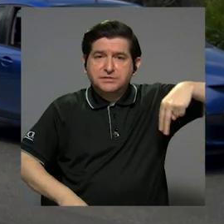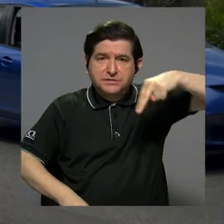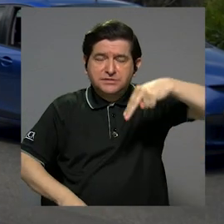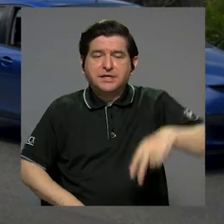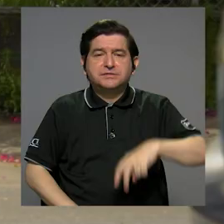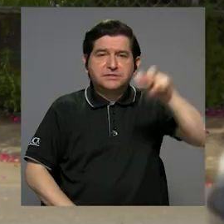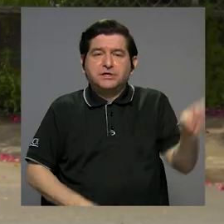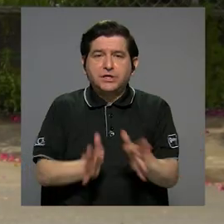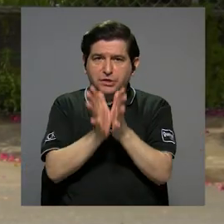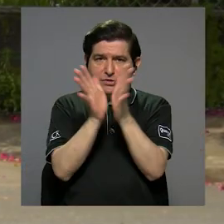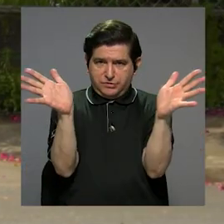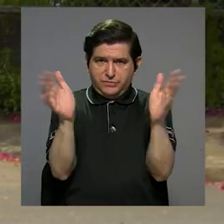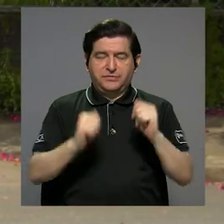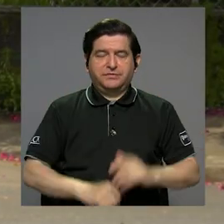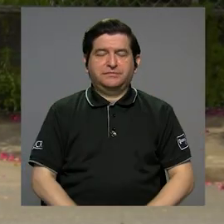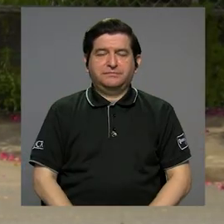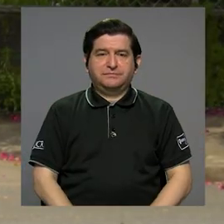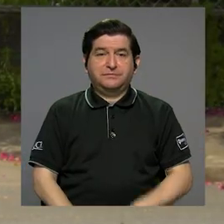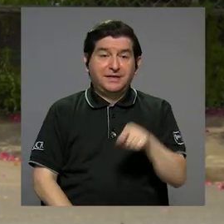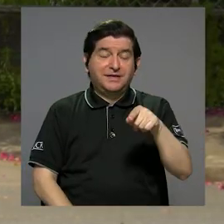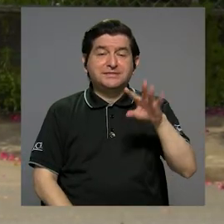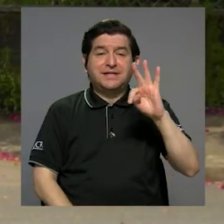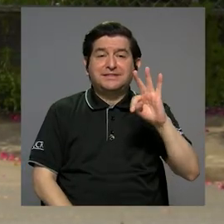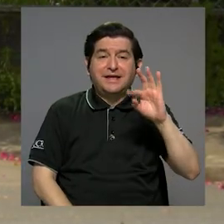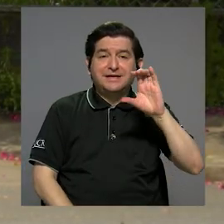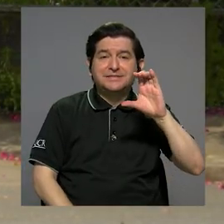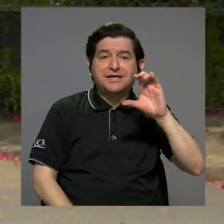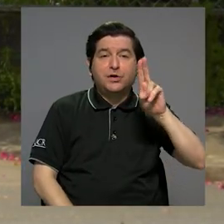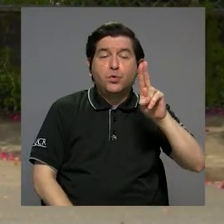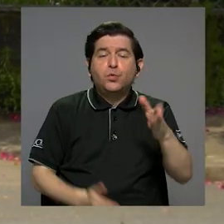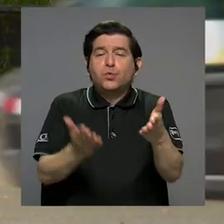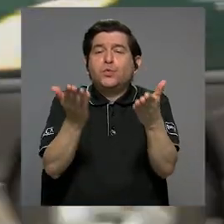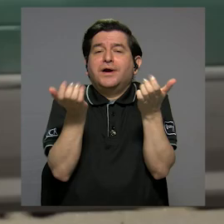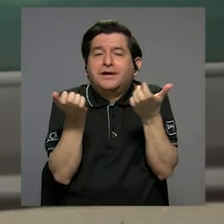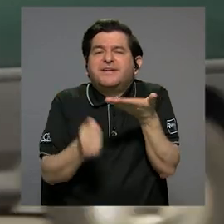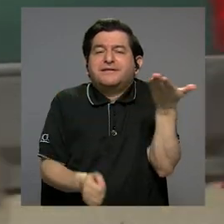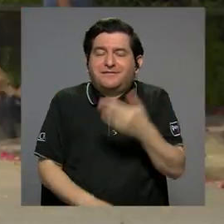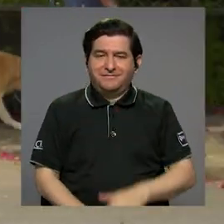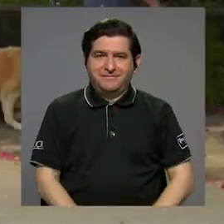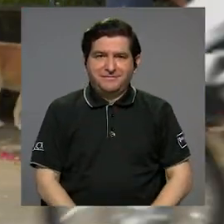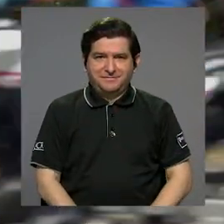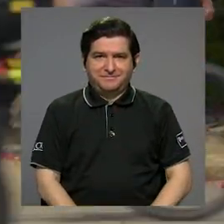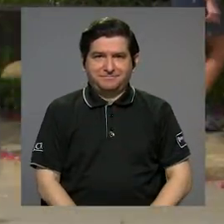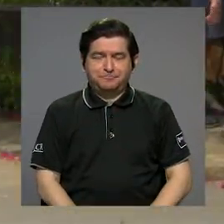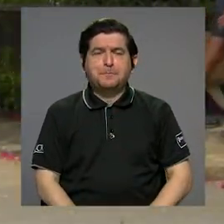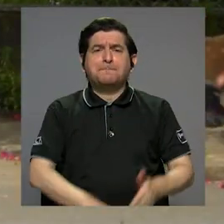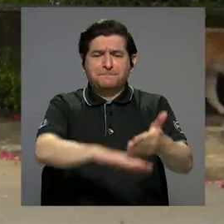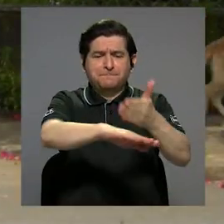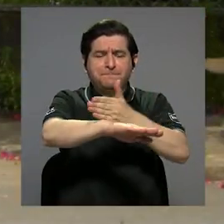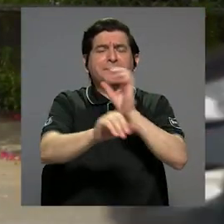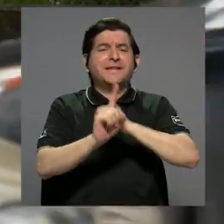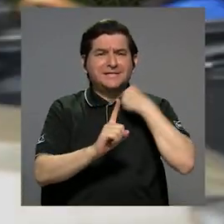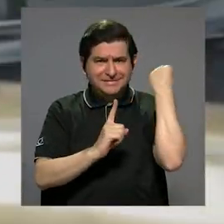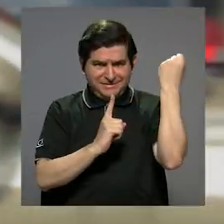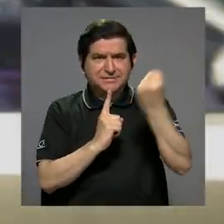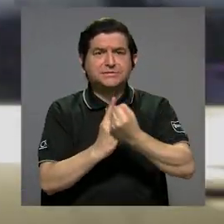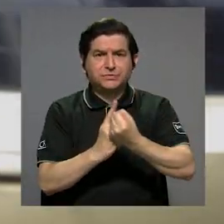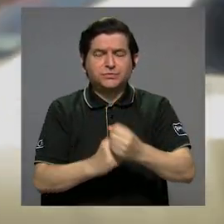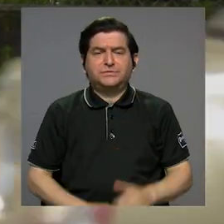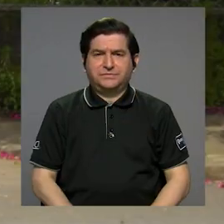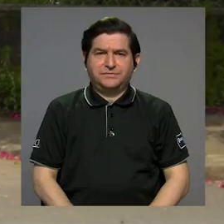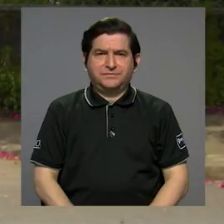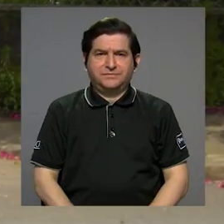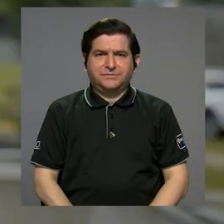peatones, para transporte público. Entonces en este TCU lo que se busca es mejorar las condiciones